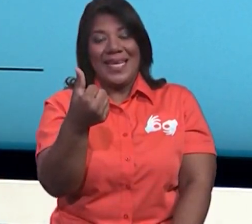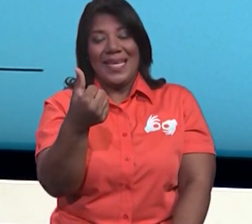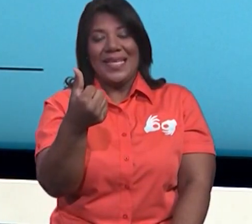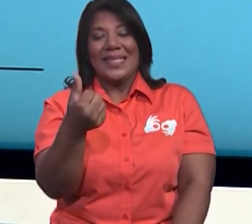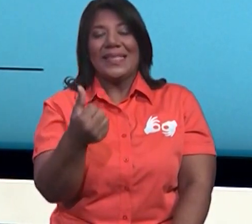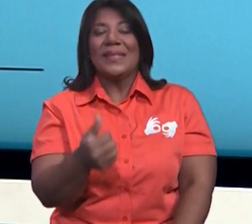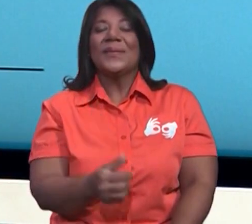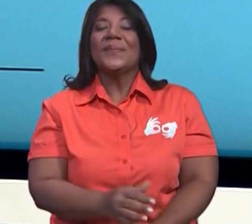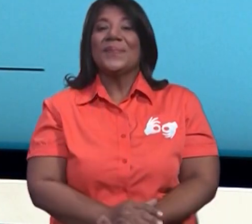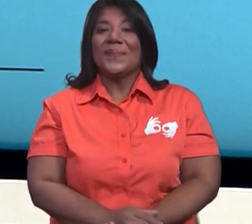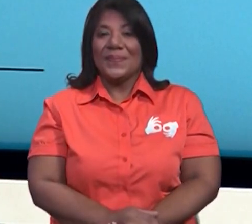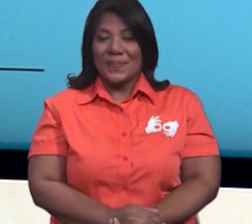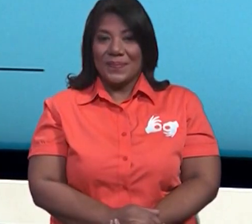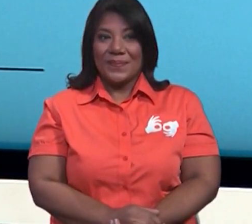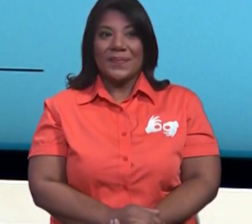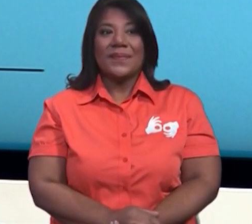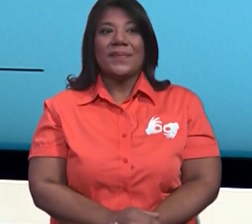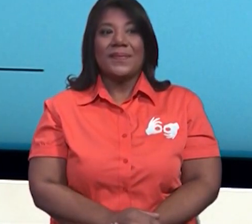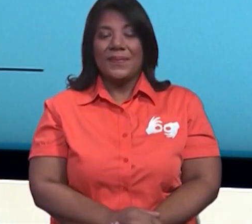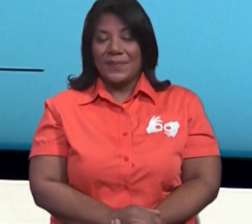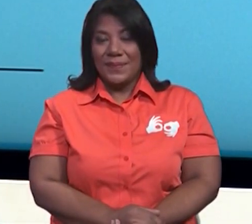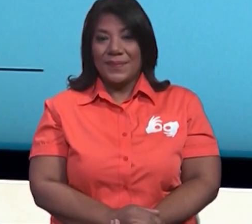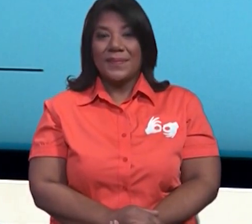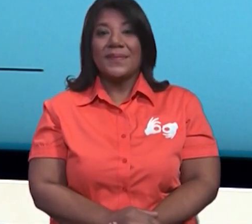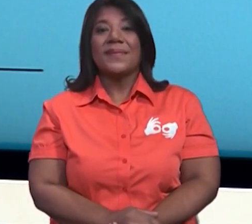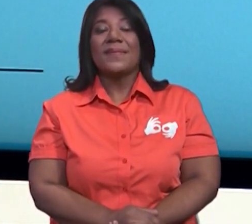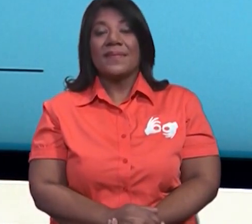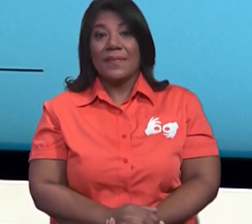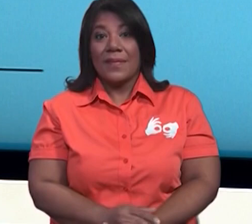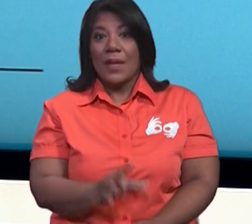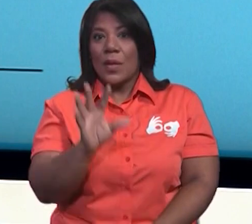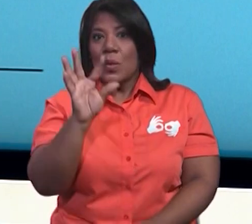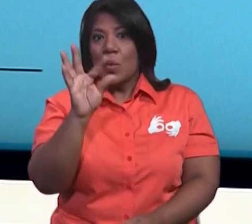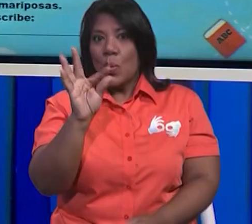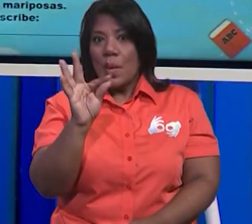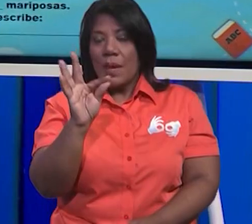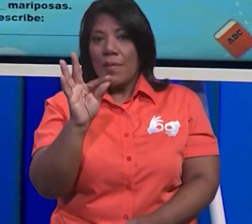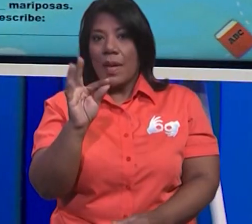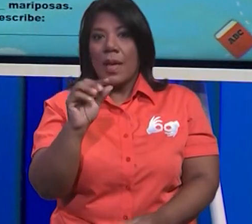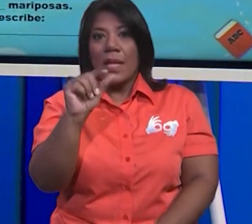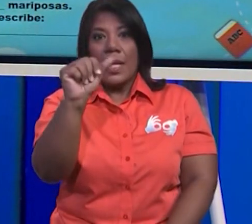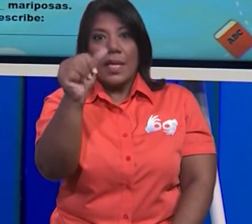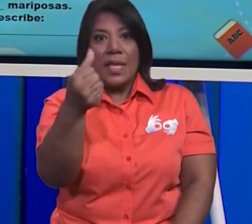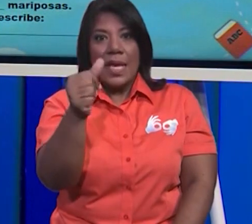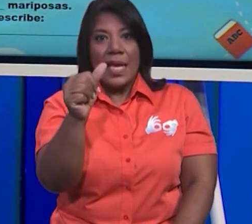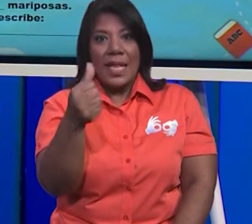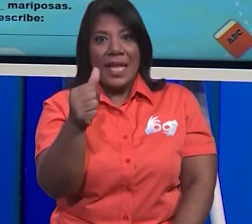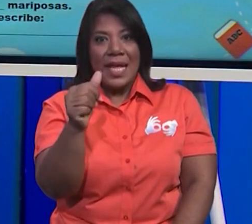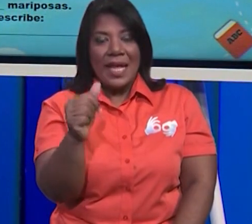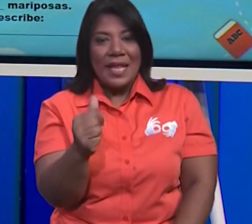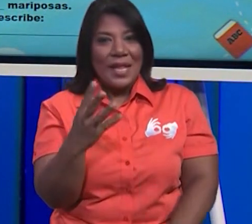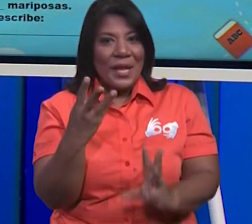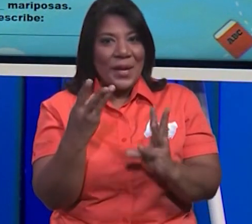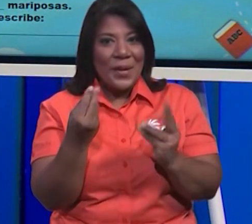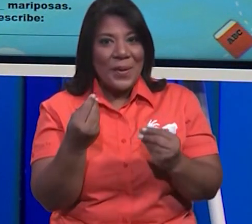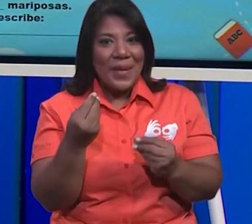Entonces, chicos, tenemos nueve grupos de 10 mariposas. ¿Cuántas mariposas hay en total? Yo sé que ya tú sabes